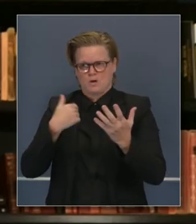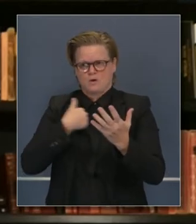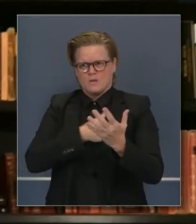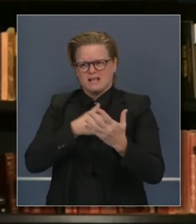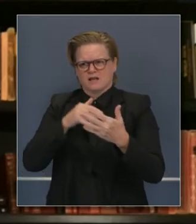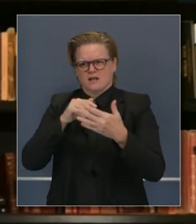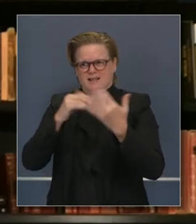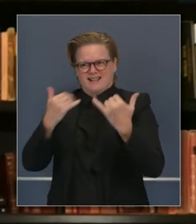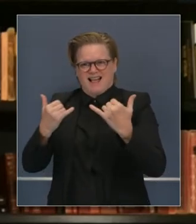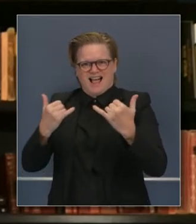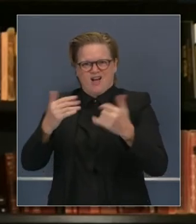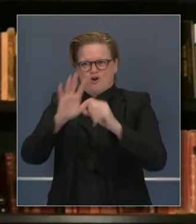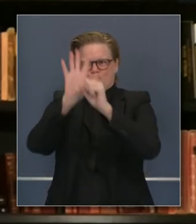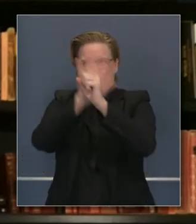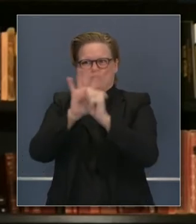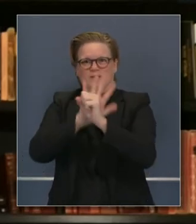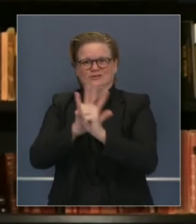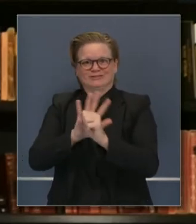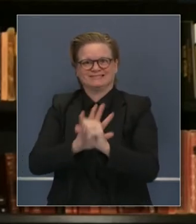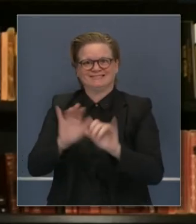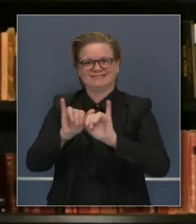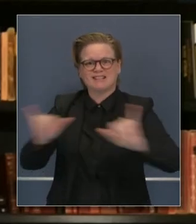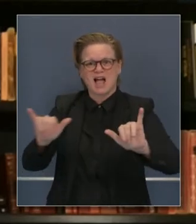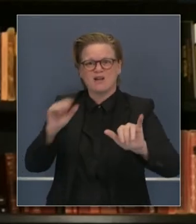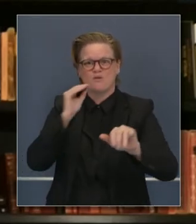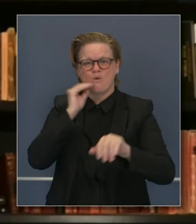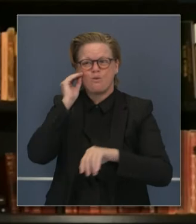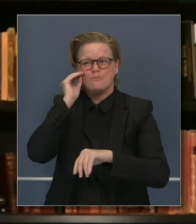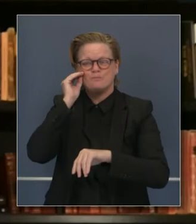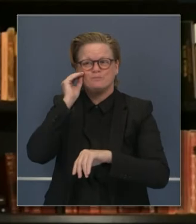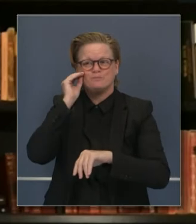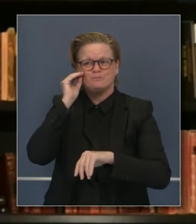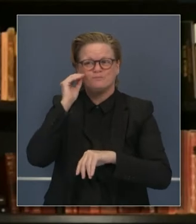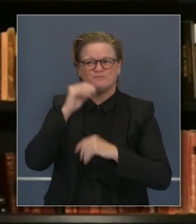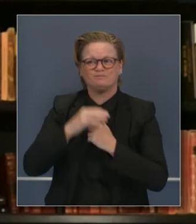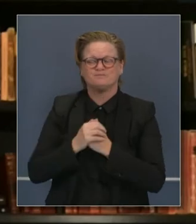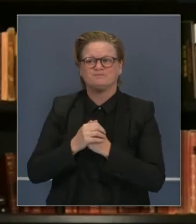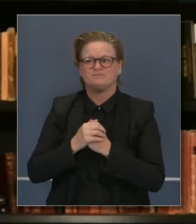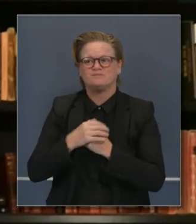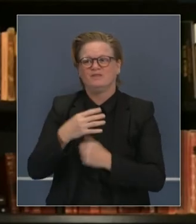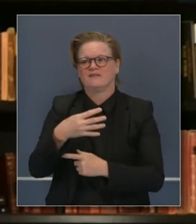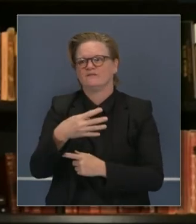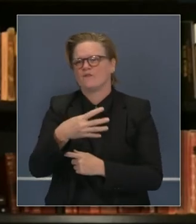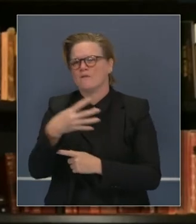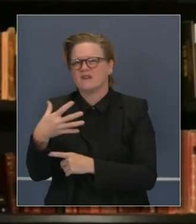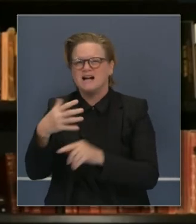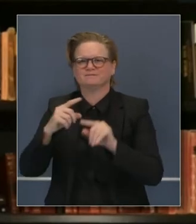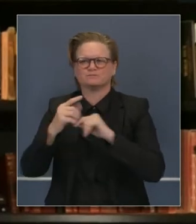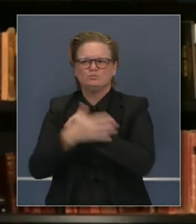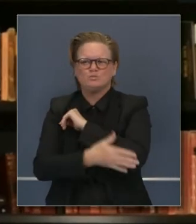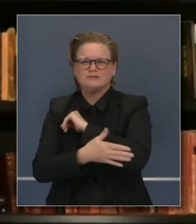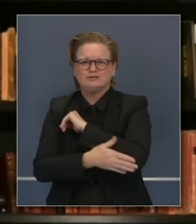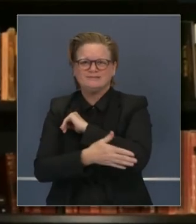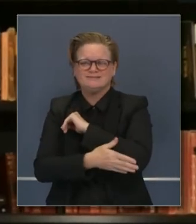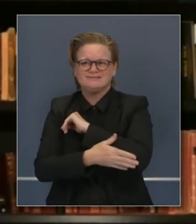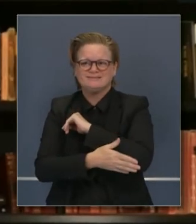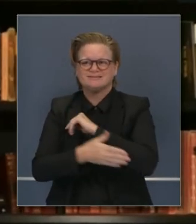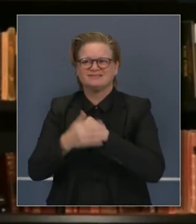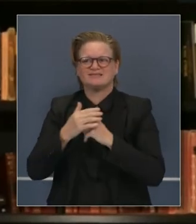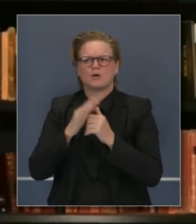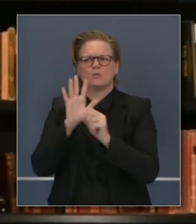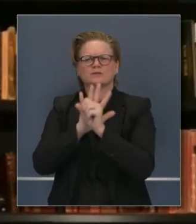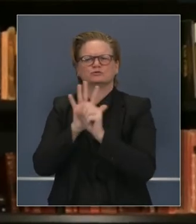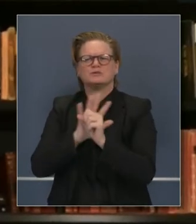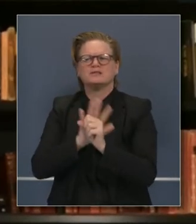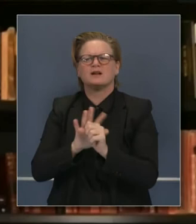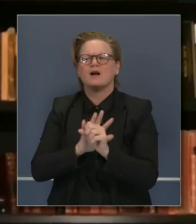A medida que nos acercamos a esta orden regional de quedarse en casa, dividido en cinco regiones, pronto,